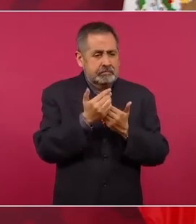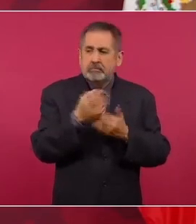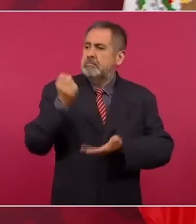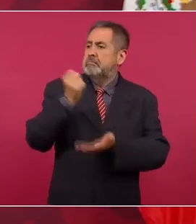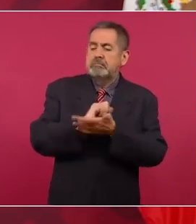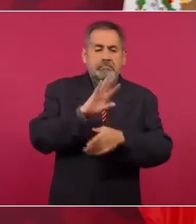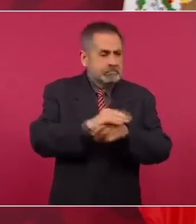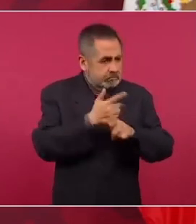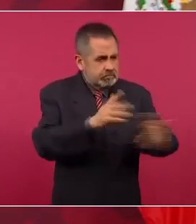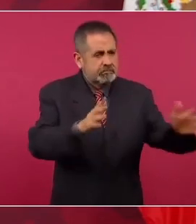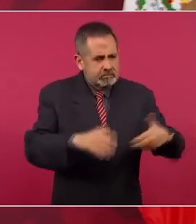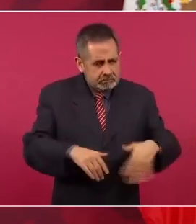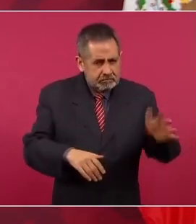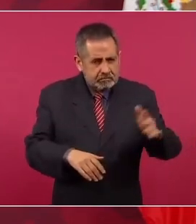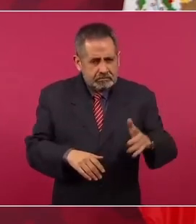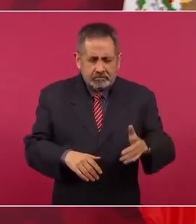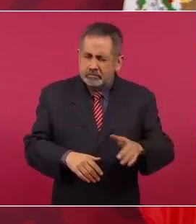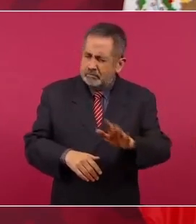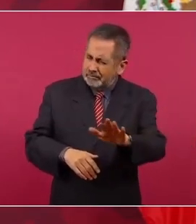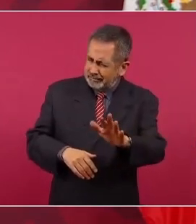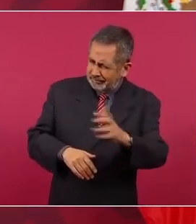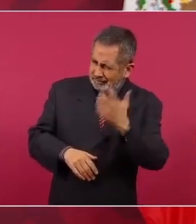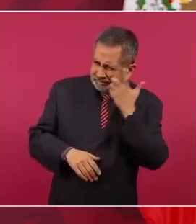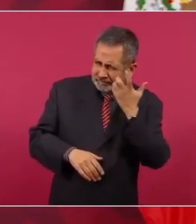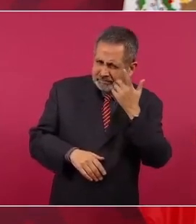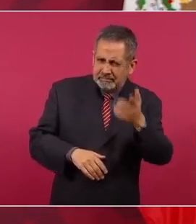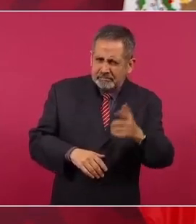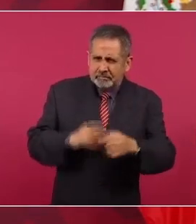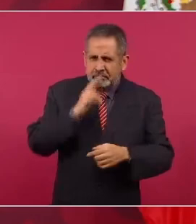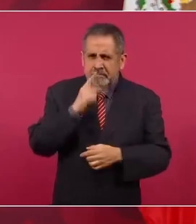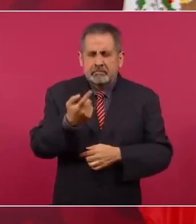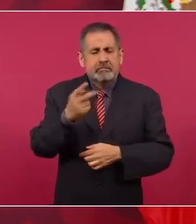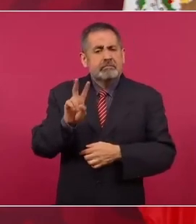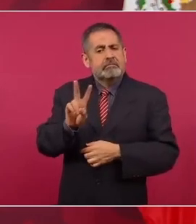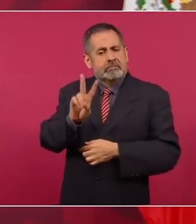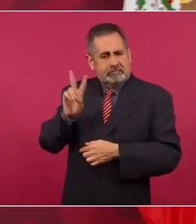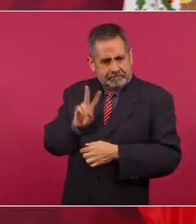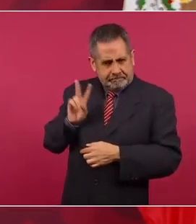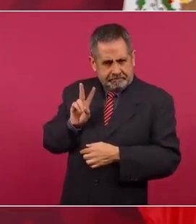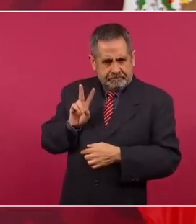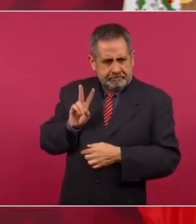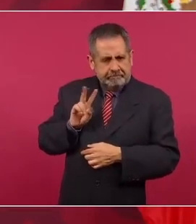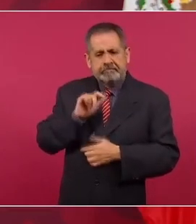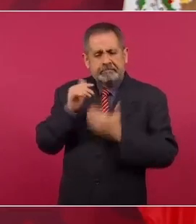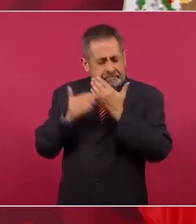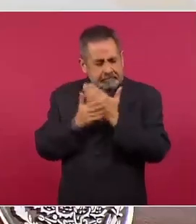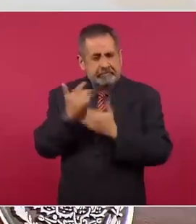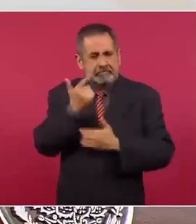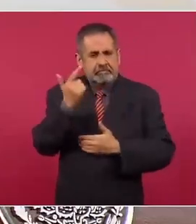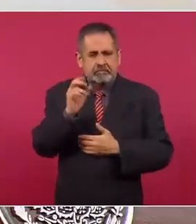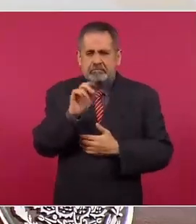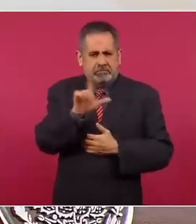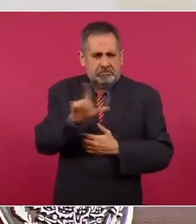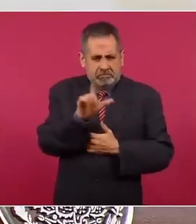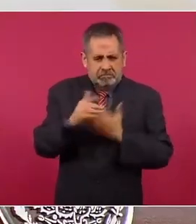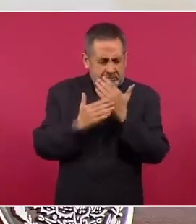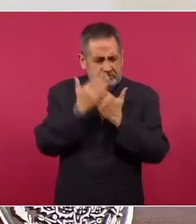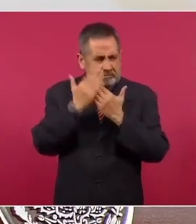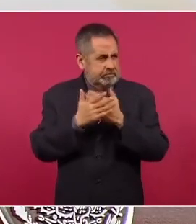¿Por qué no lo hiciste el viernes a las siete de la mañana o el lunes